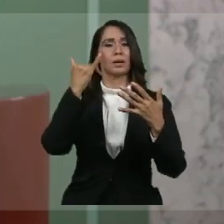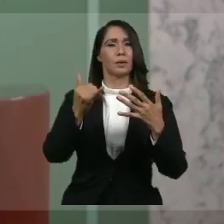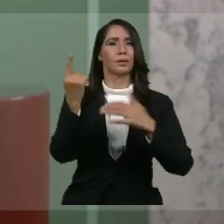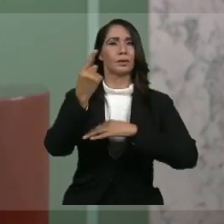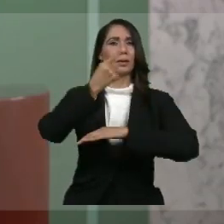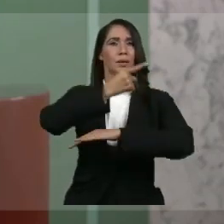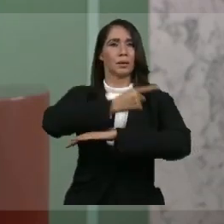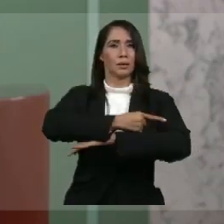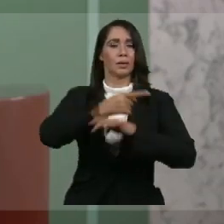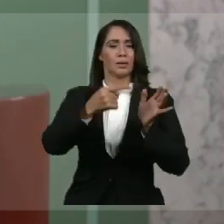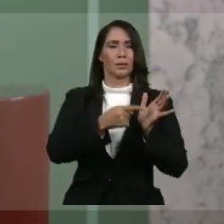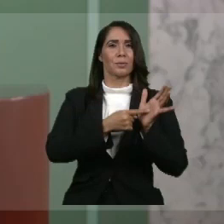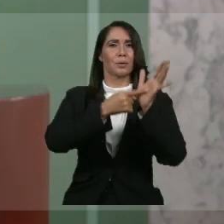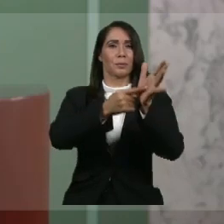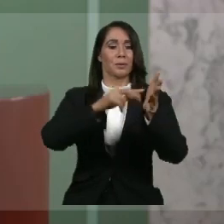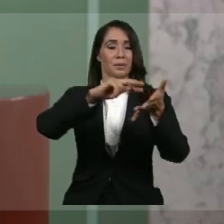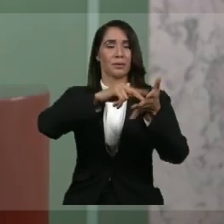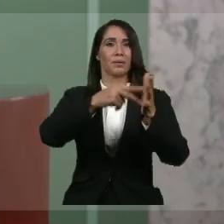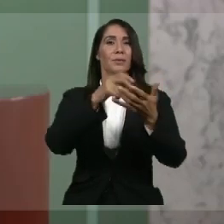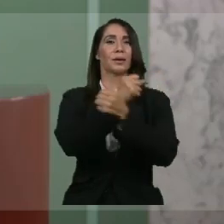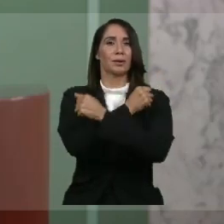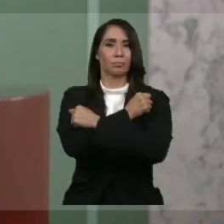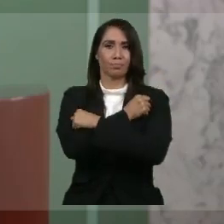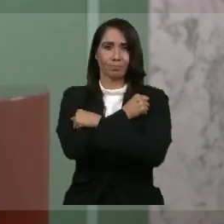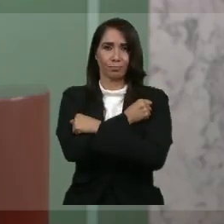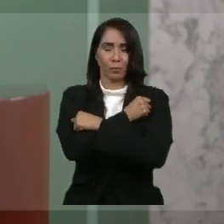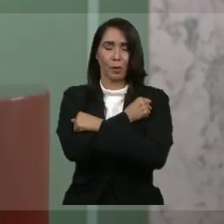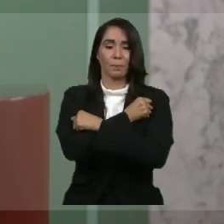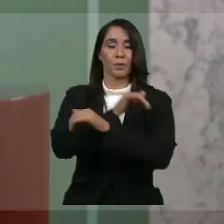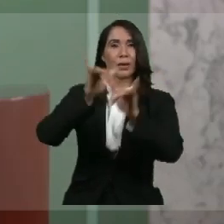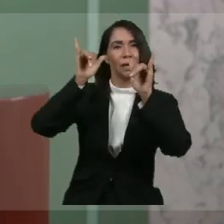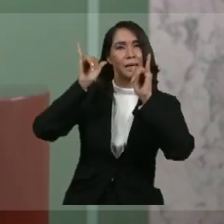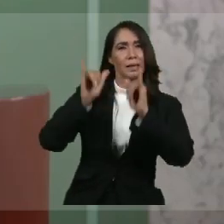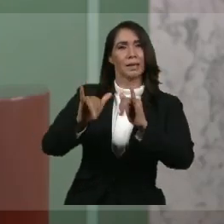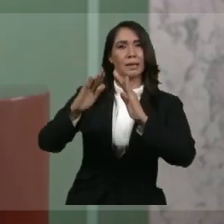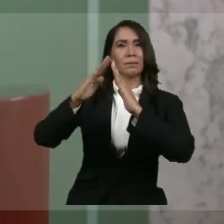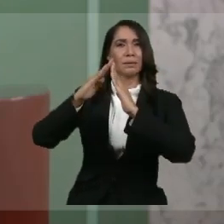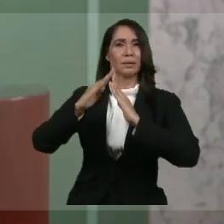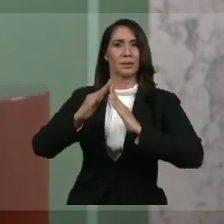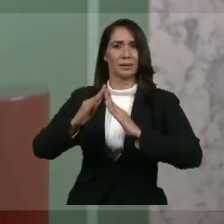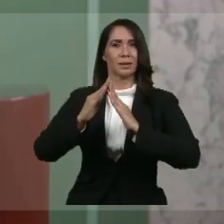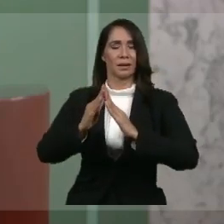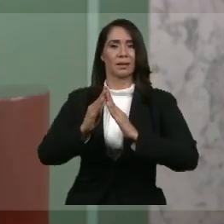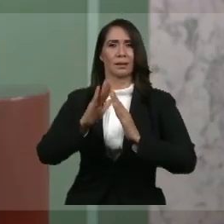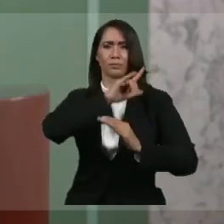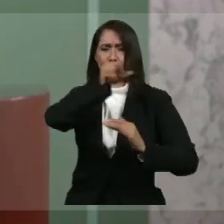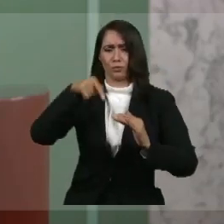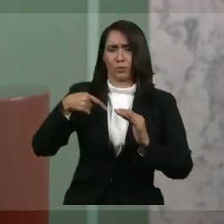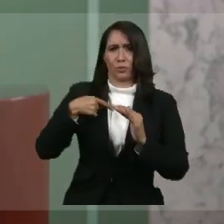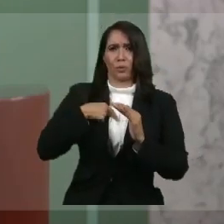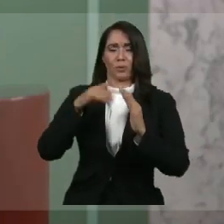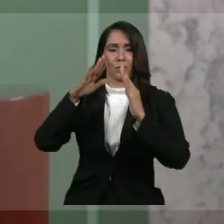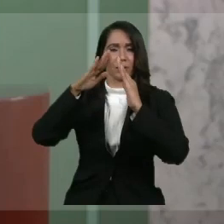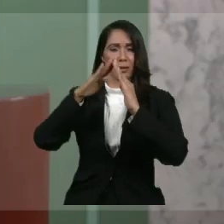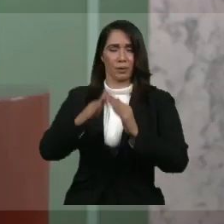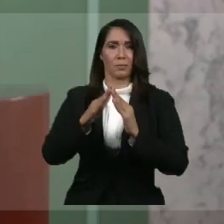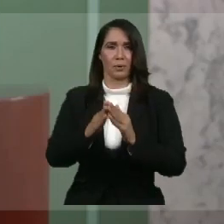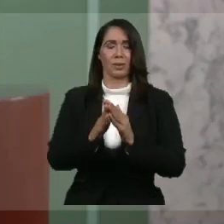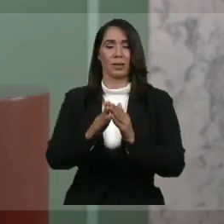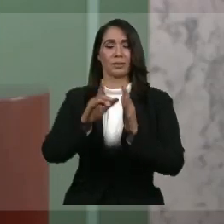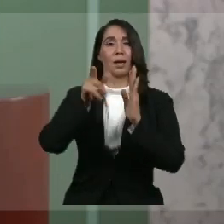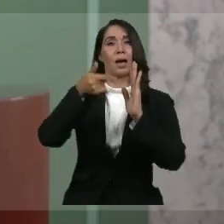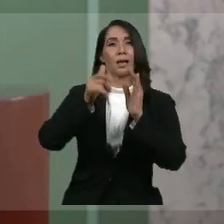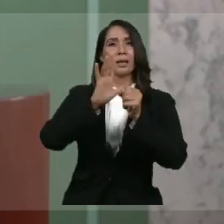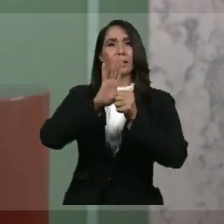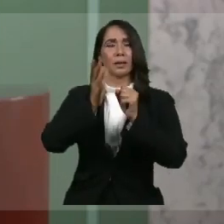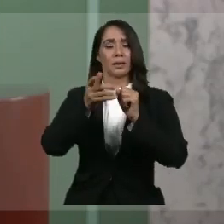días es una muestra de amor. Quédense en casa, quedémonos hasta que las estadísticas